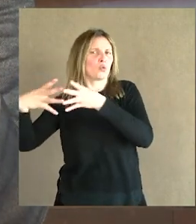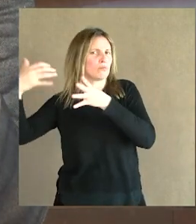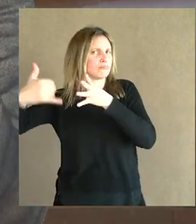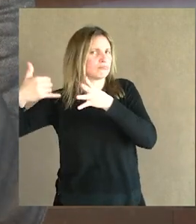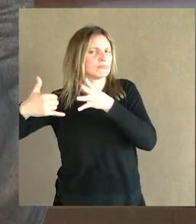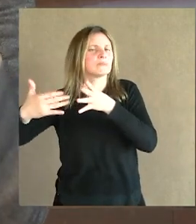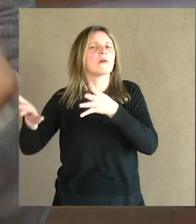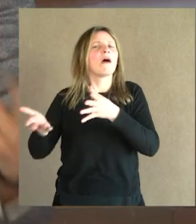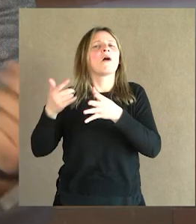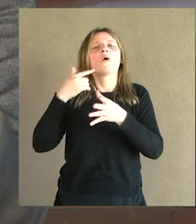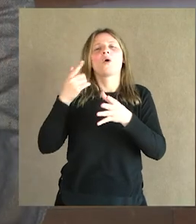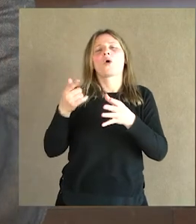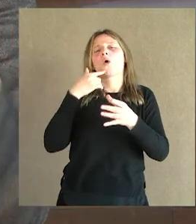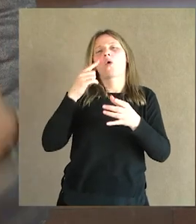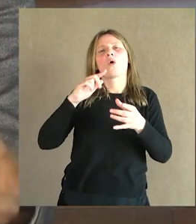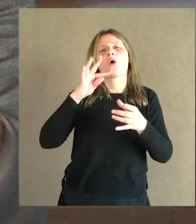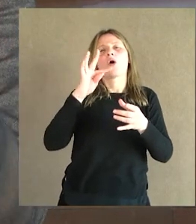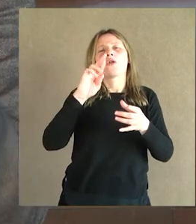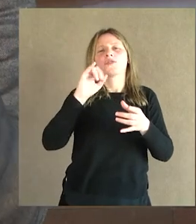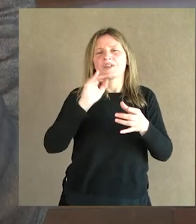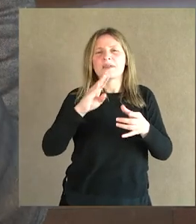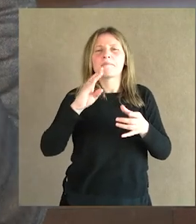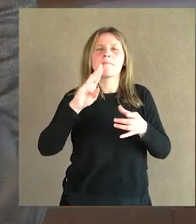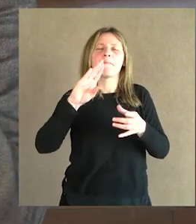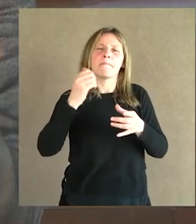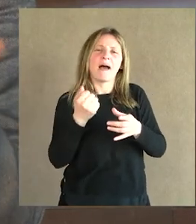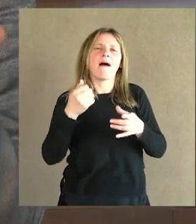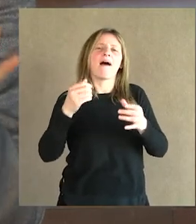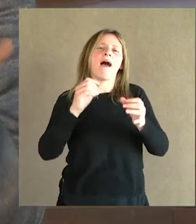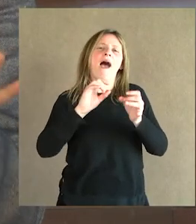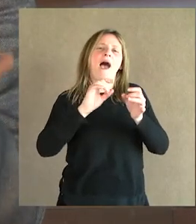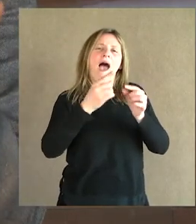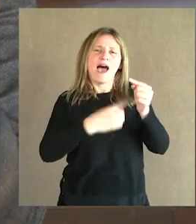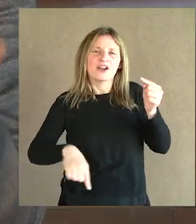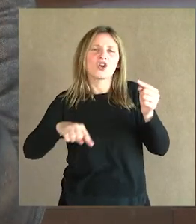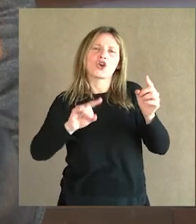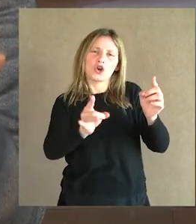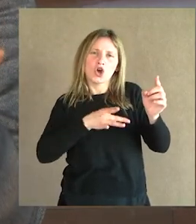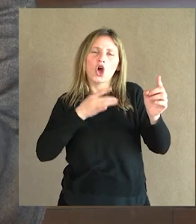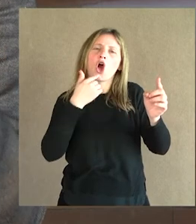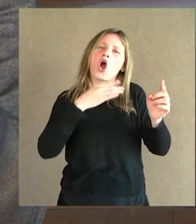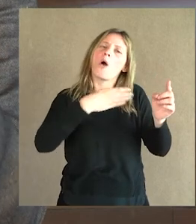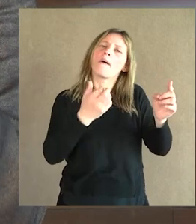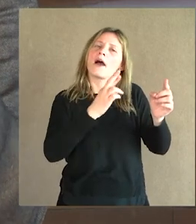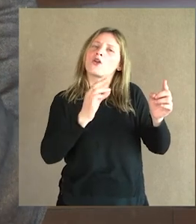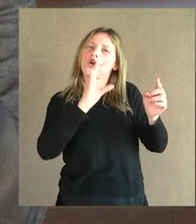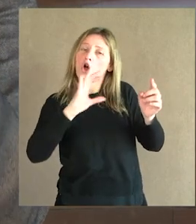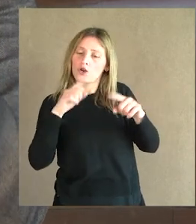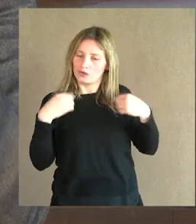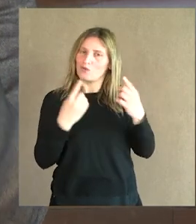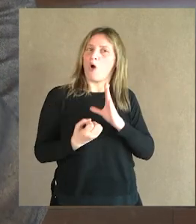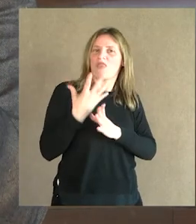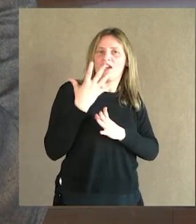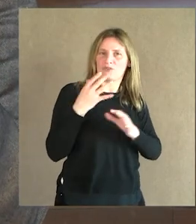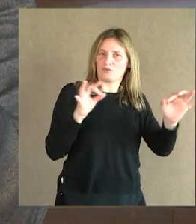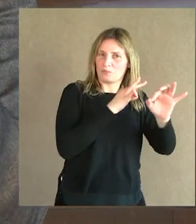utilizan las cuerdas de tripa, los arcos barrocos, etc. Nosotros utilizamos instrumentos modernos, pero siempre con